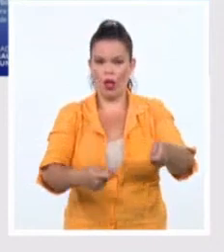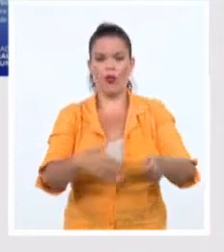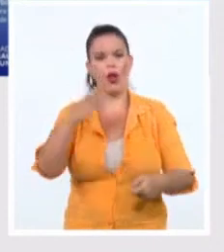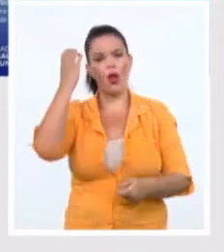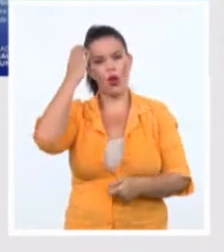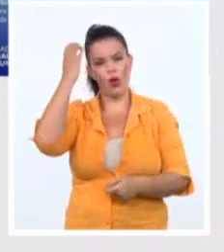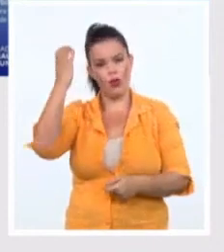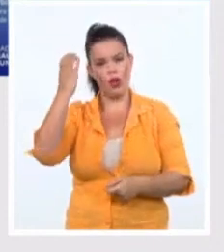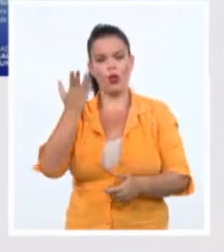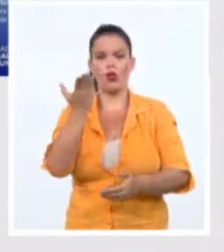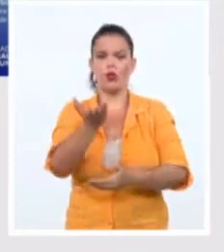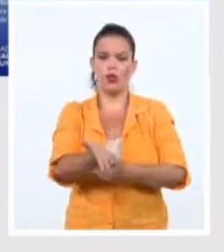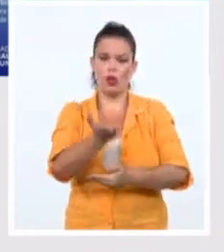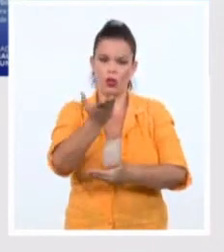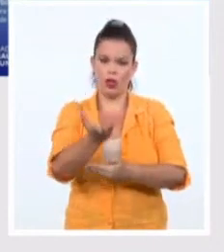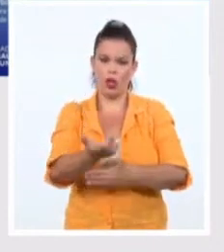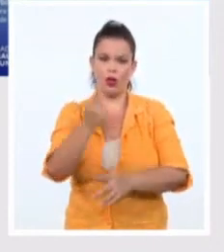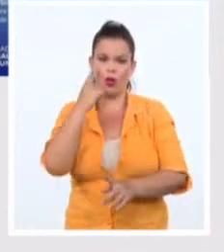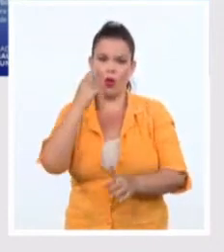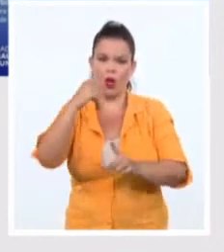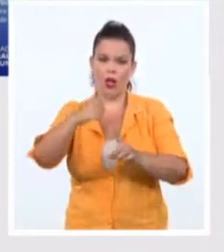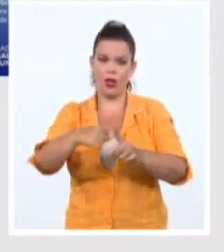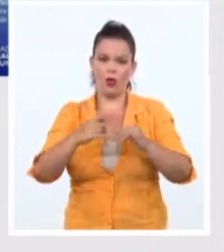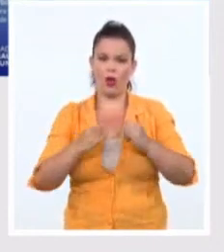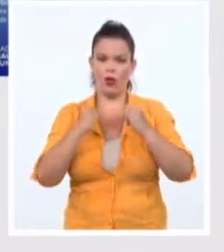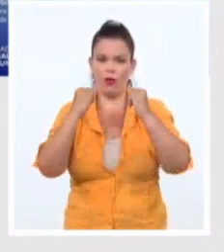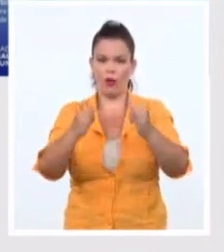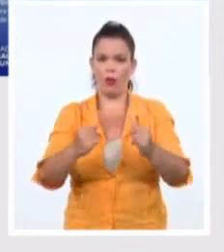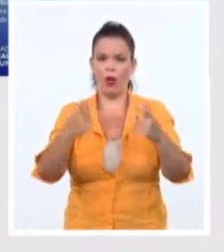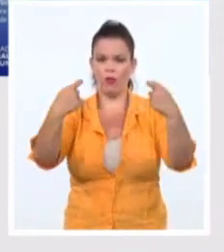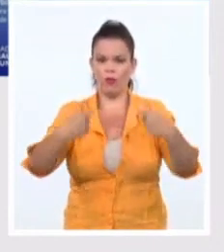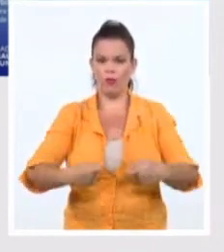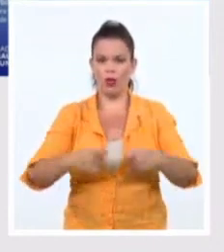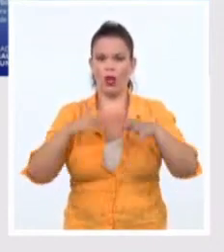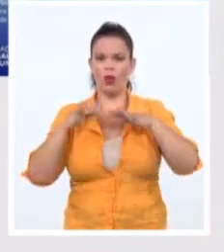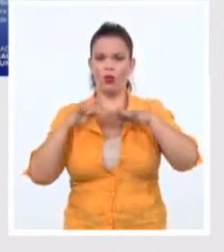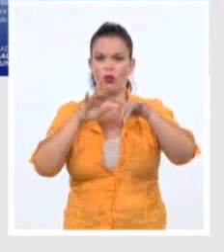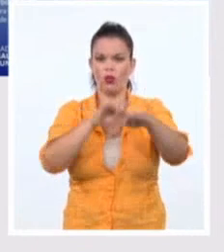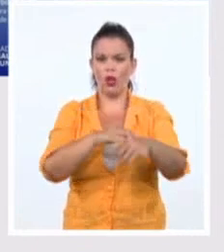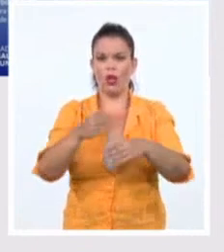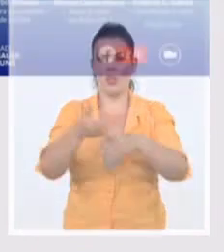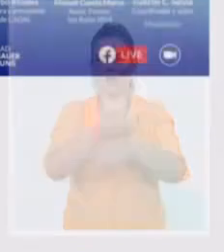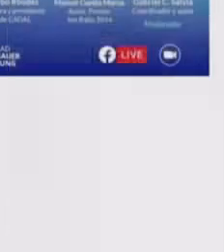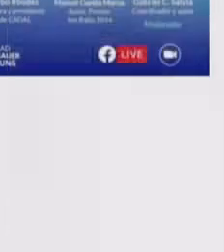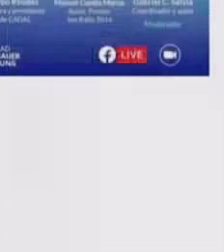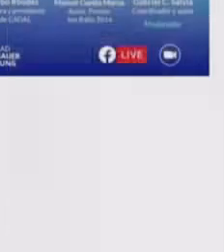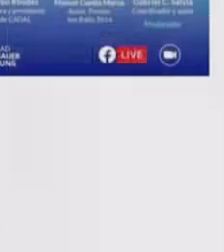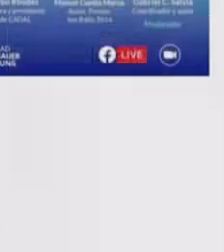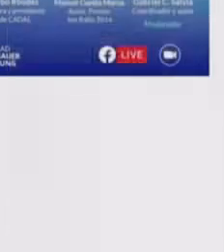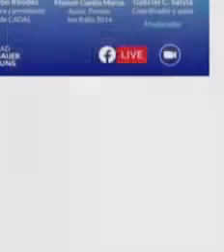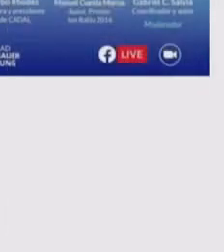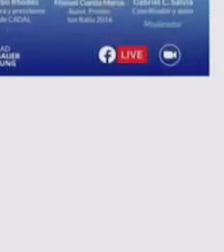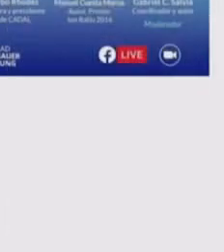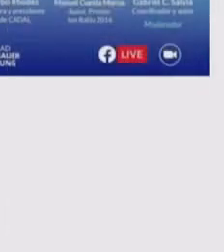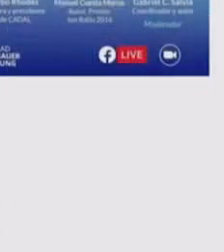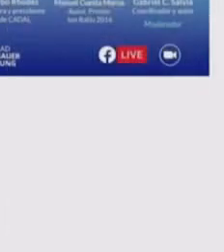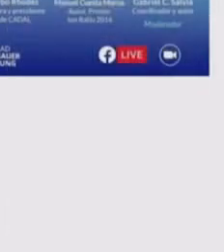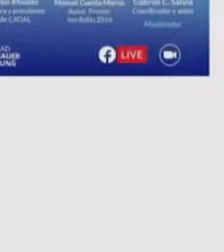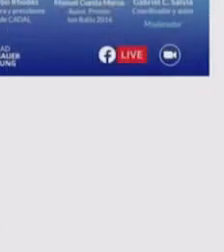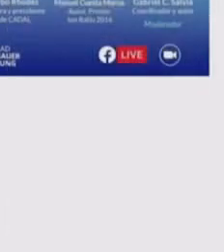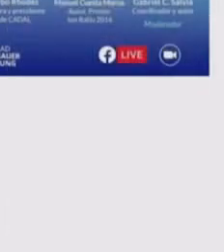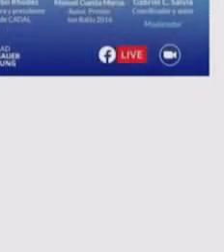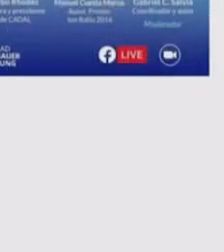sobre la pretensión de realizar marchas en varias ciudades del país, viajaron en el 2018